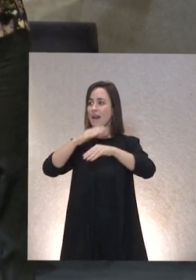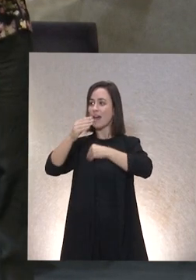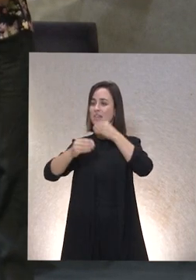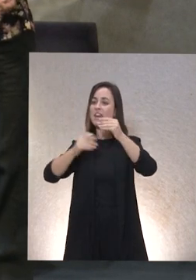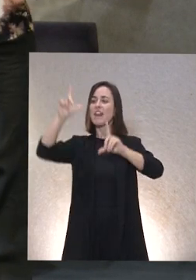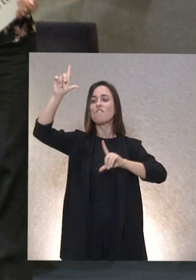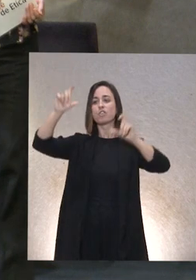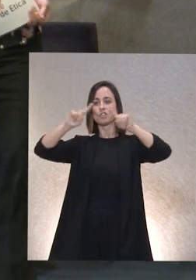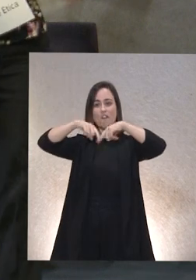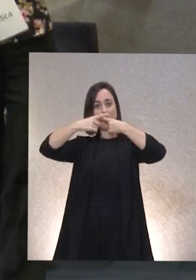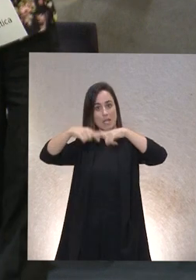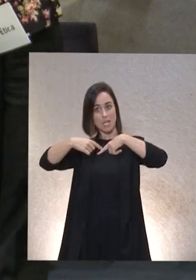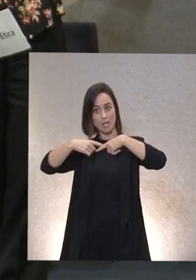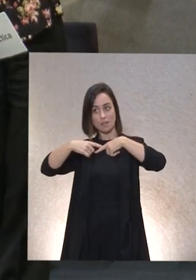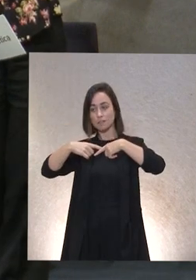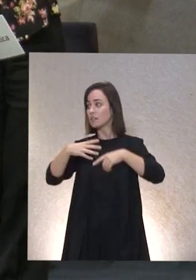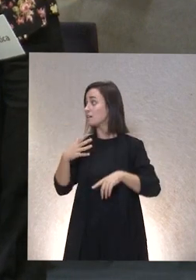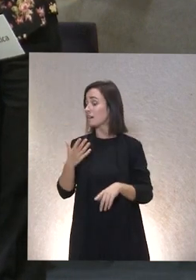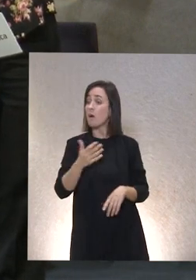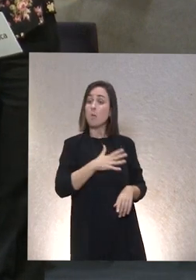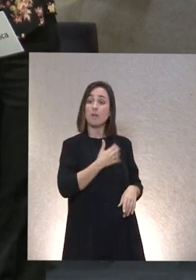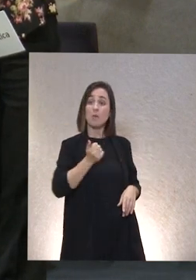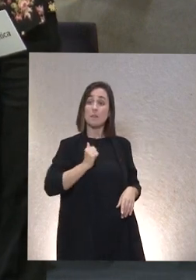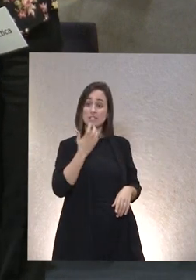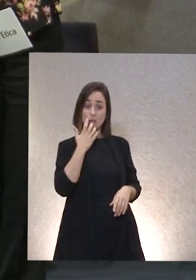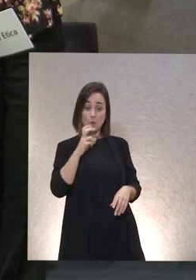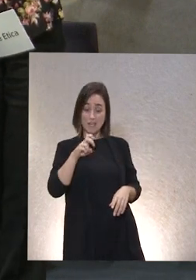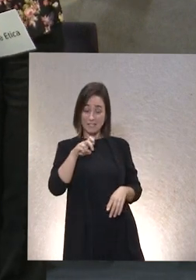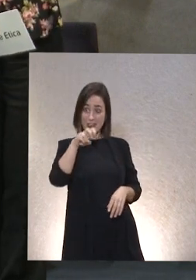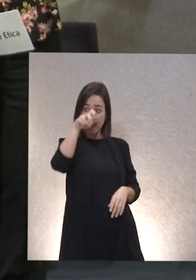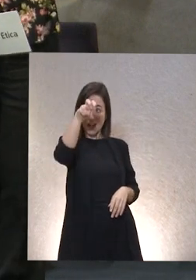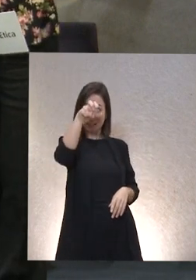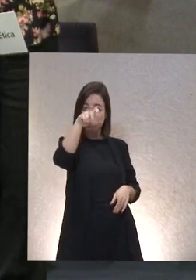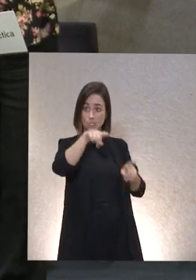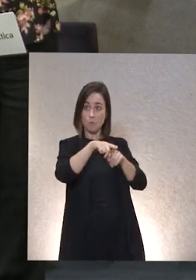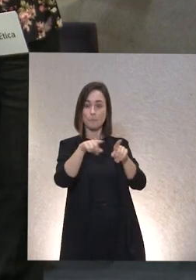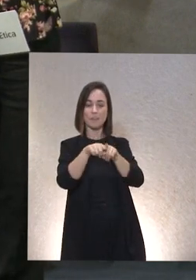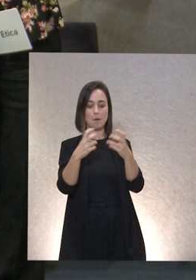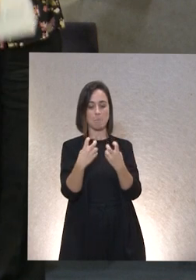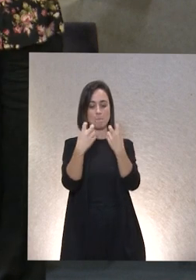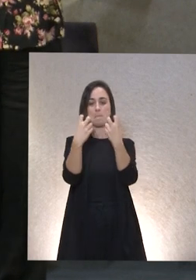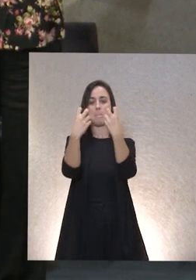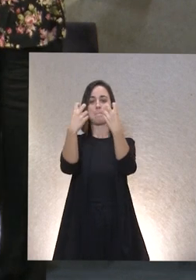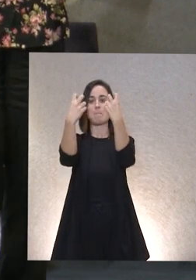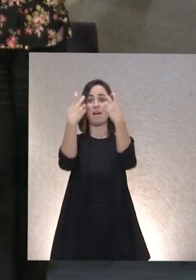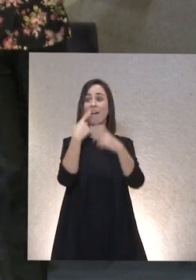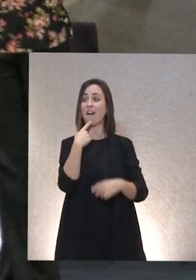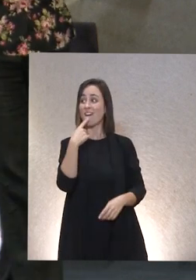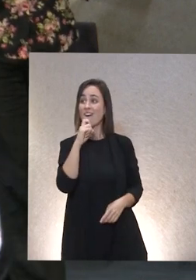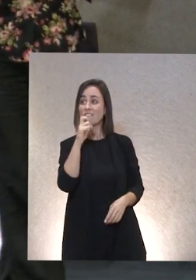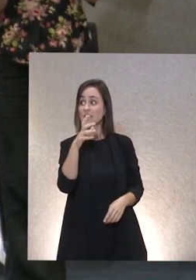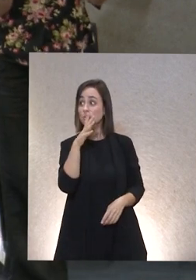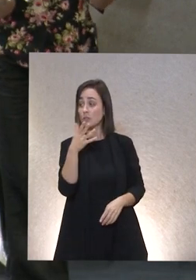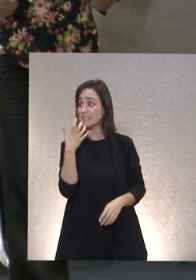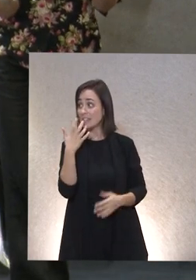foto de familia eso es podemos aprovechar las escaleras que nos hacen a modo de grada os lo digo porque cuanto